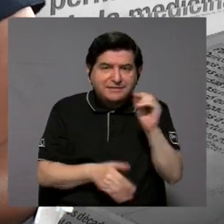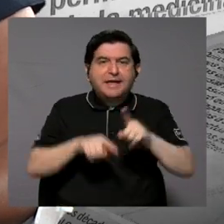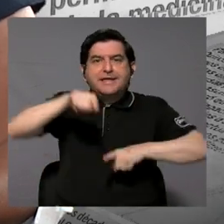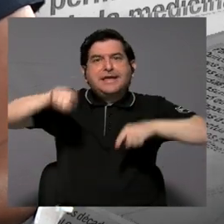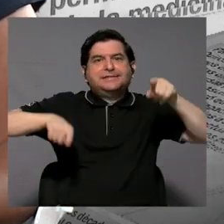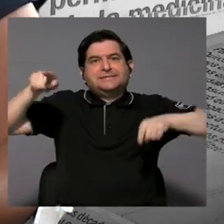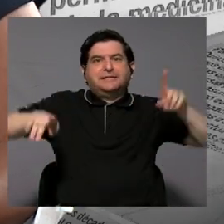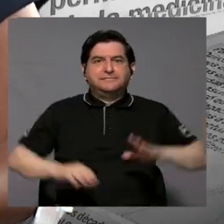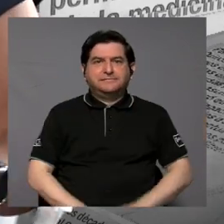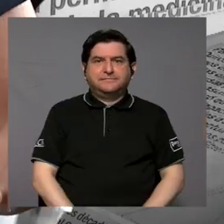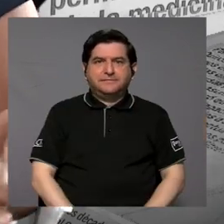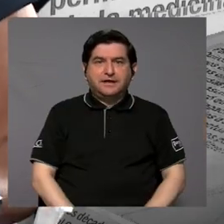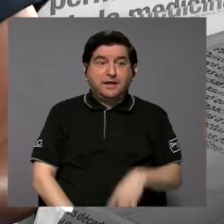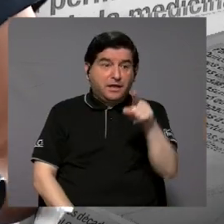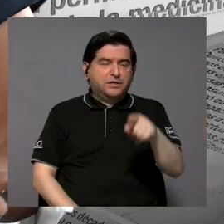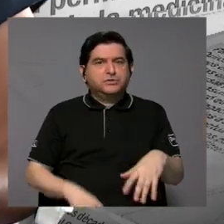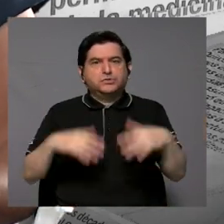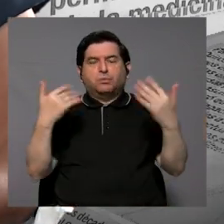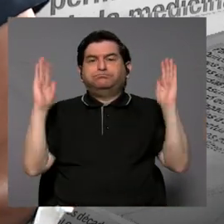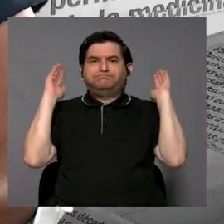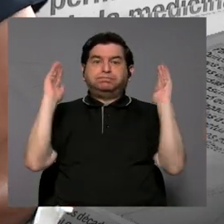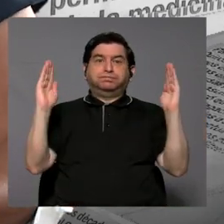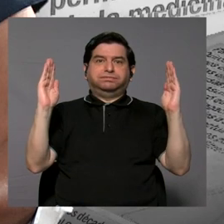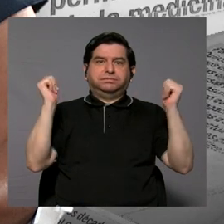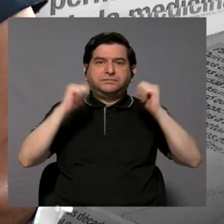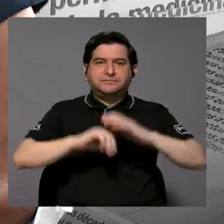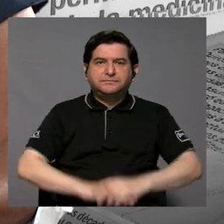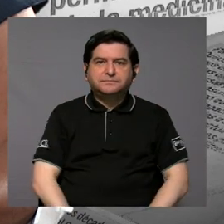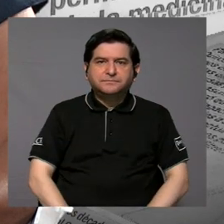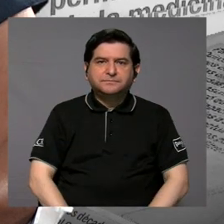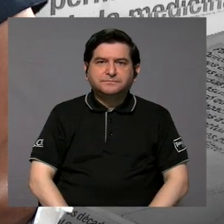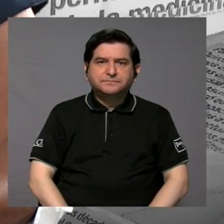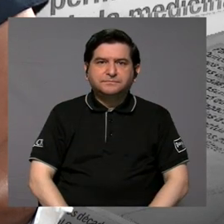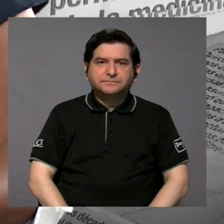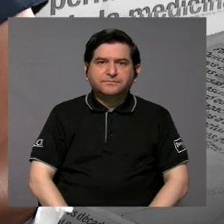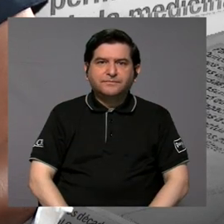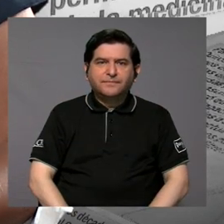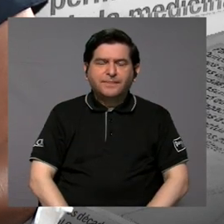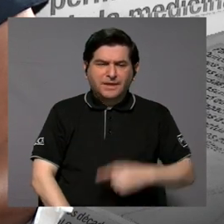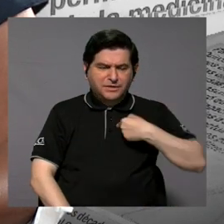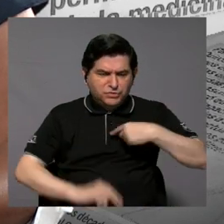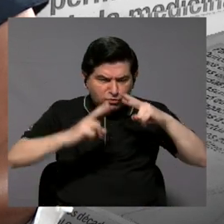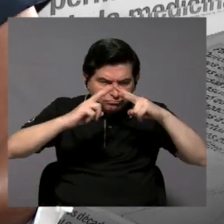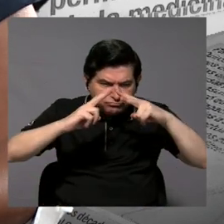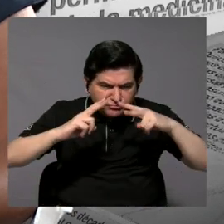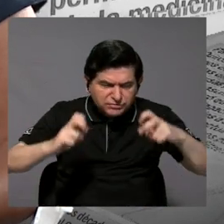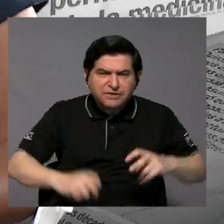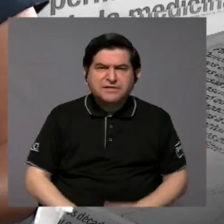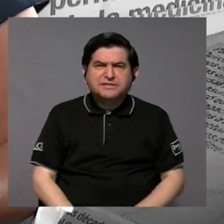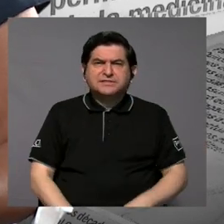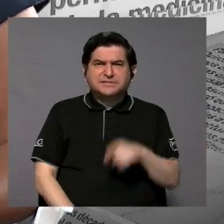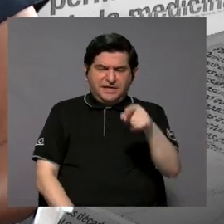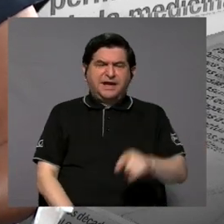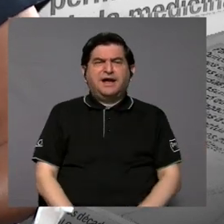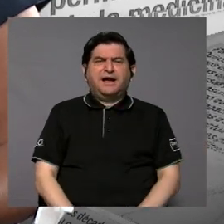estadística, ¿verdad? Cuando estadística es súper grande, ¿verdad? Entonces, eran, de hecho yo revisé los ítems, primero, los encabezados eran